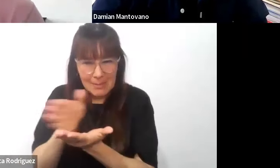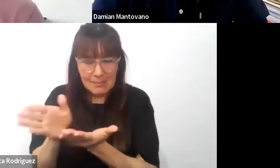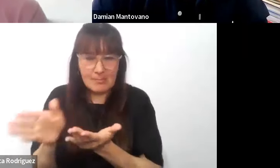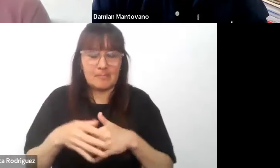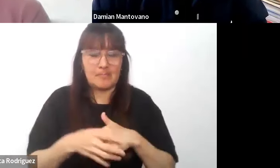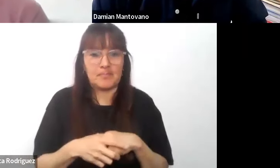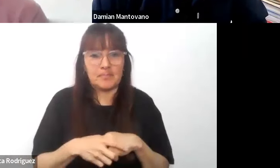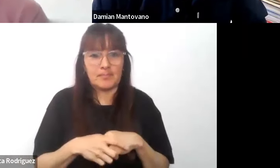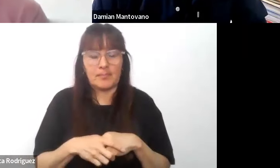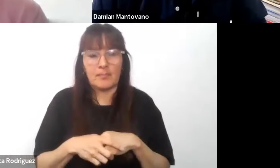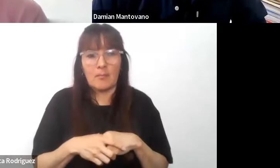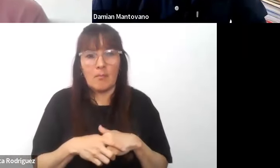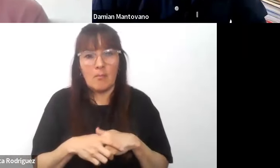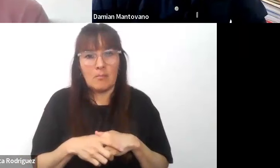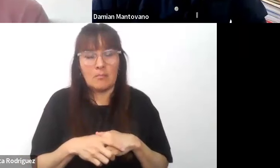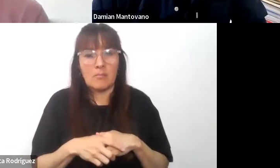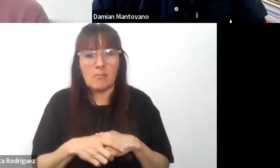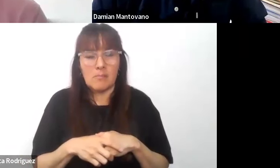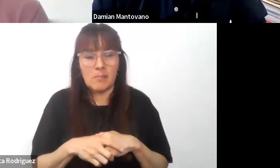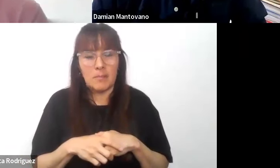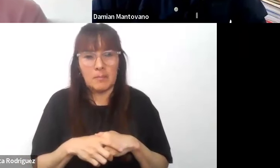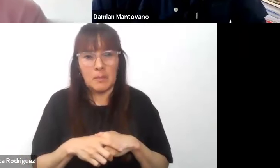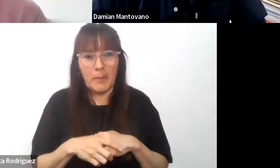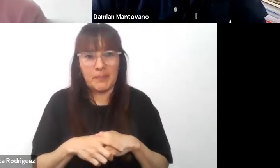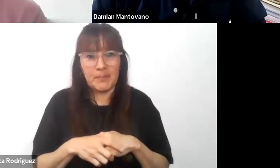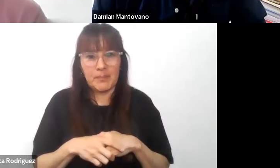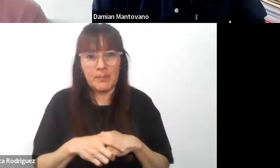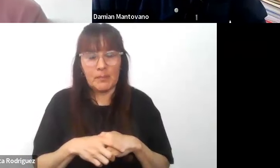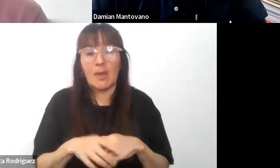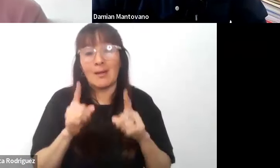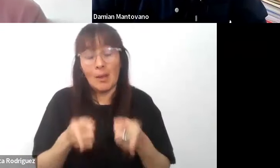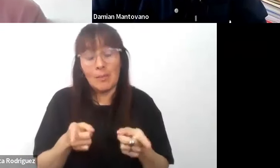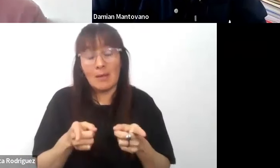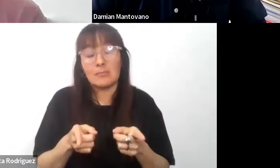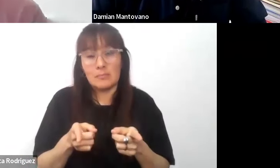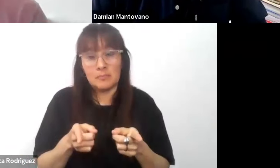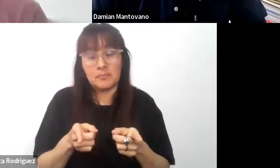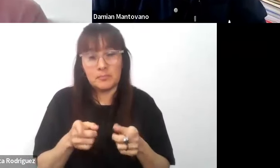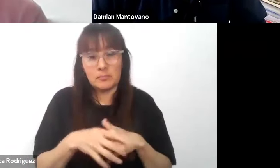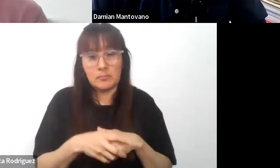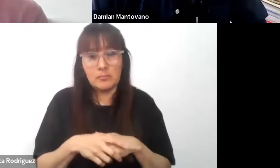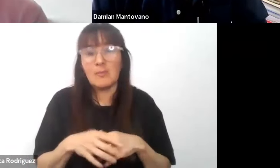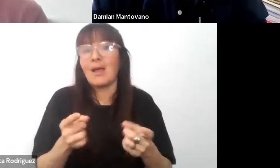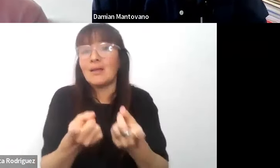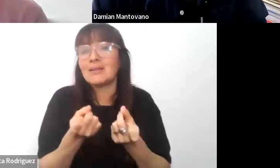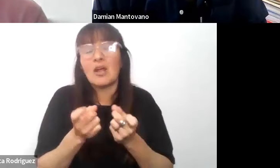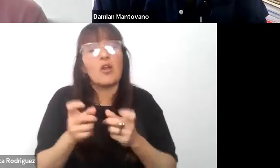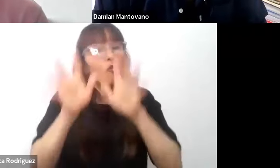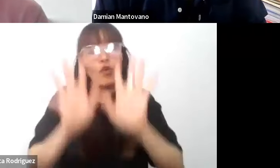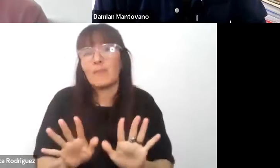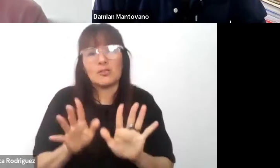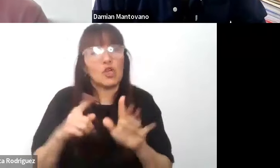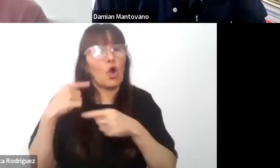sin embargo también es menester reconocer que es necesaria la formación continua